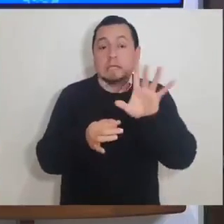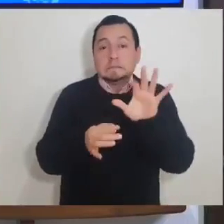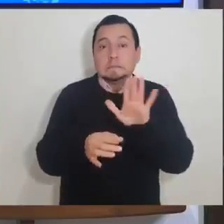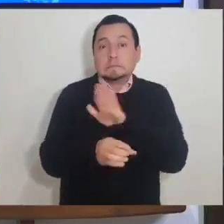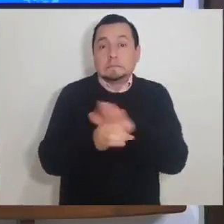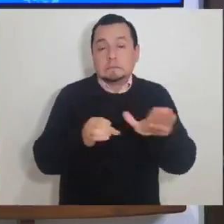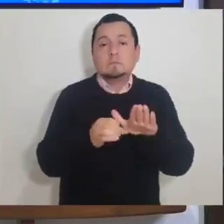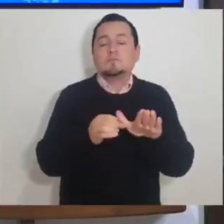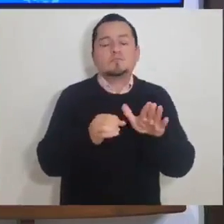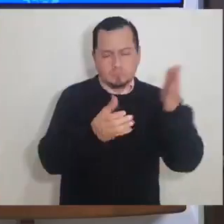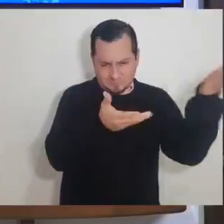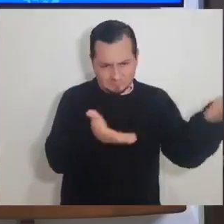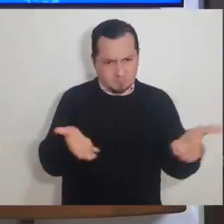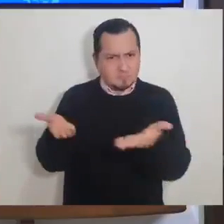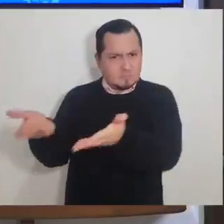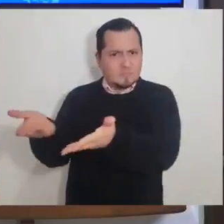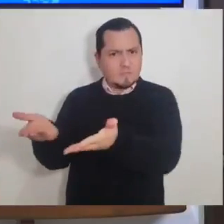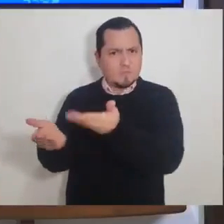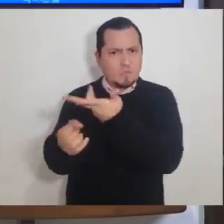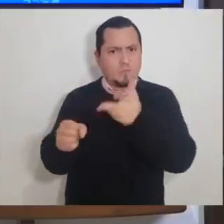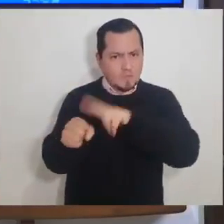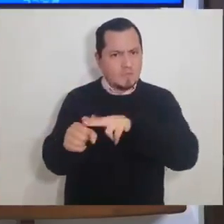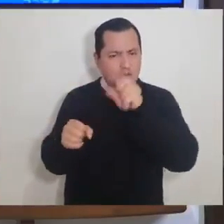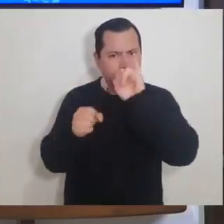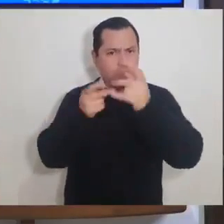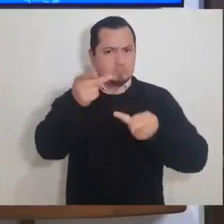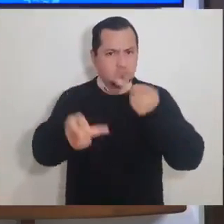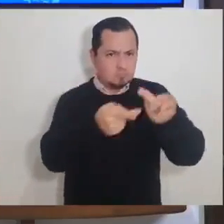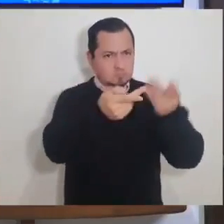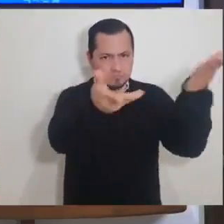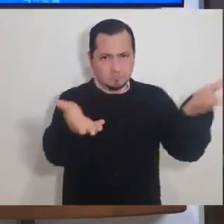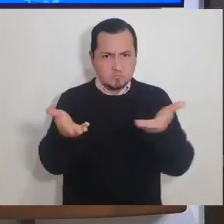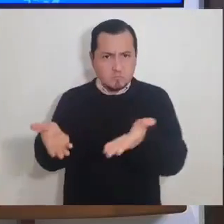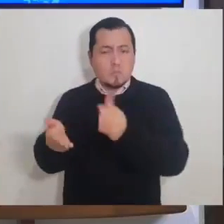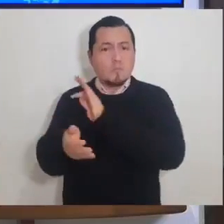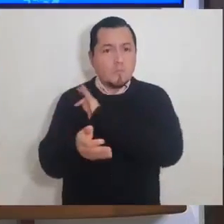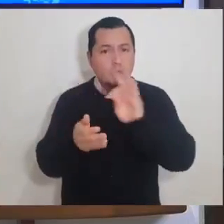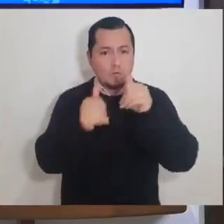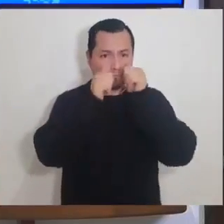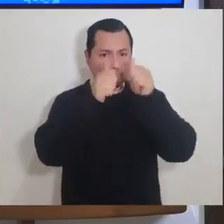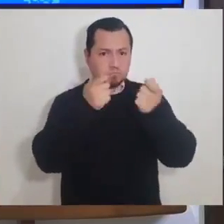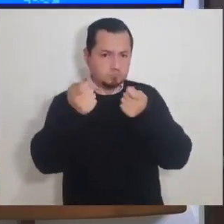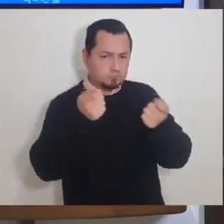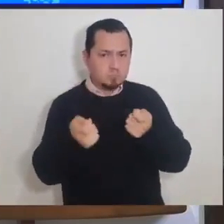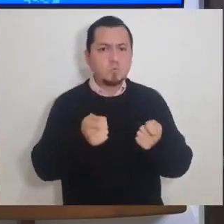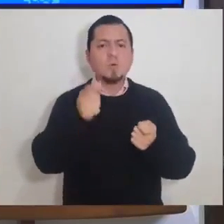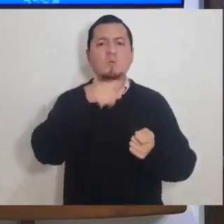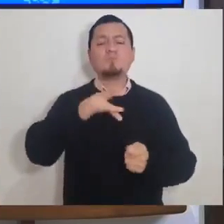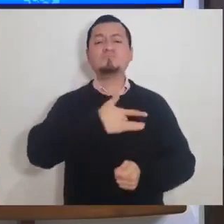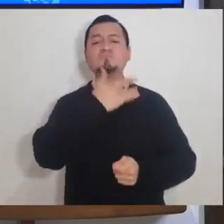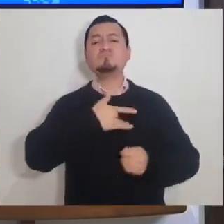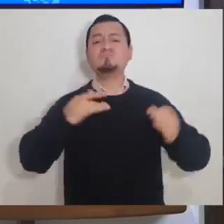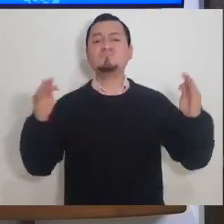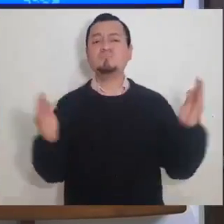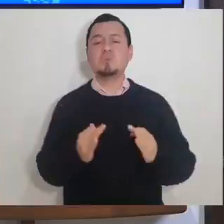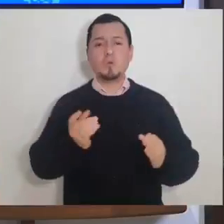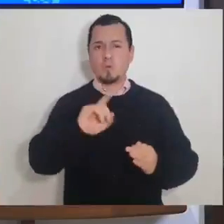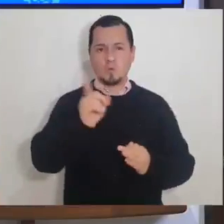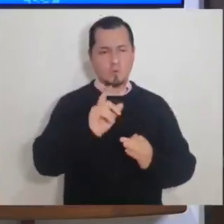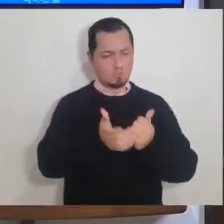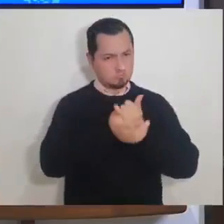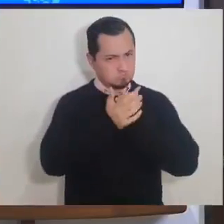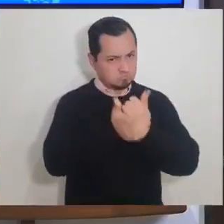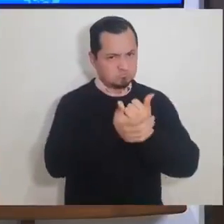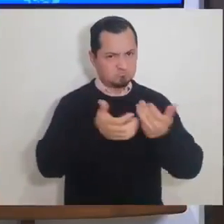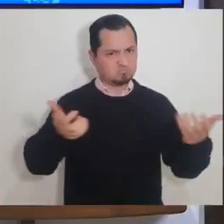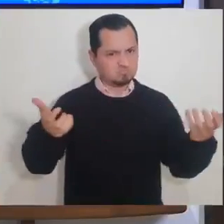Aunque tenemos margen de maniobra, tenemos que tomar medidas preventivas. Esta es la estrategia que estamos ajustando, es un ejercicio,